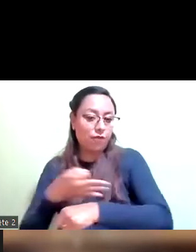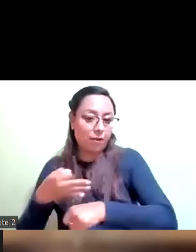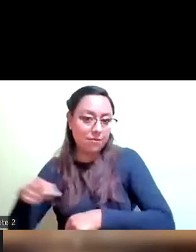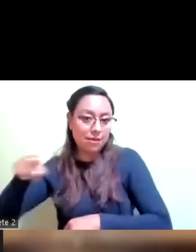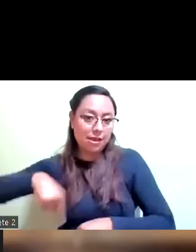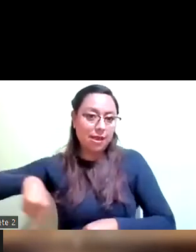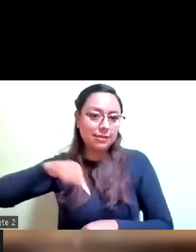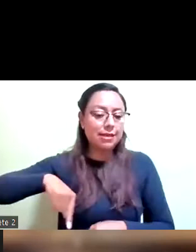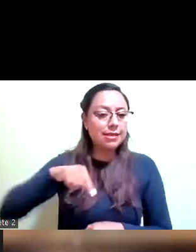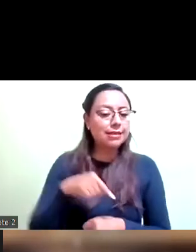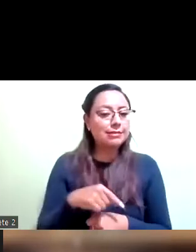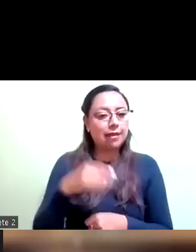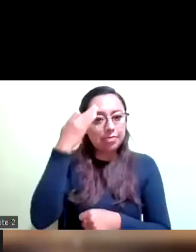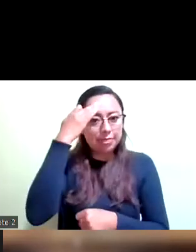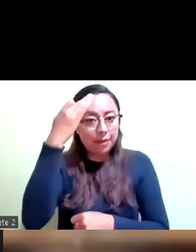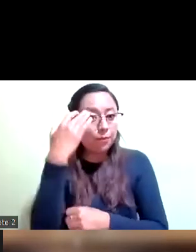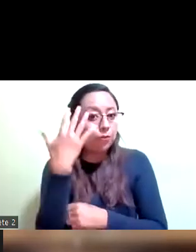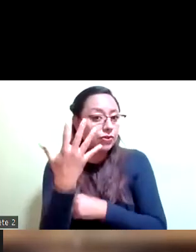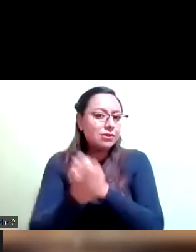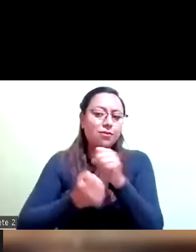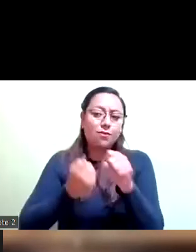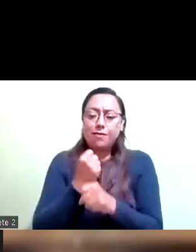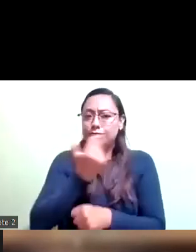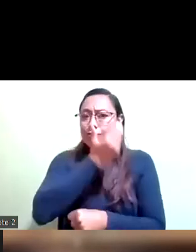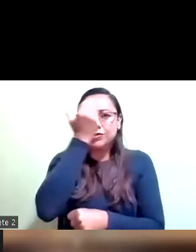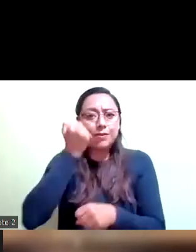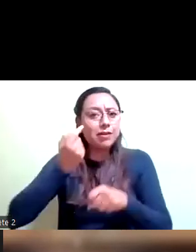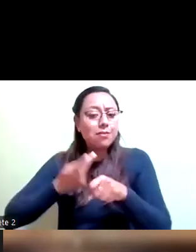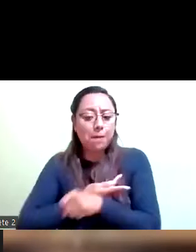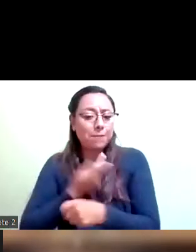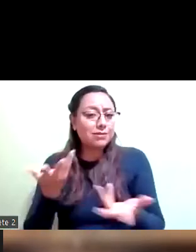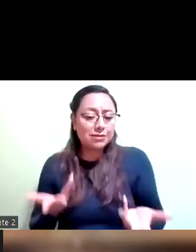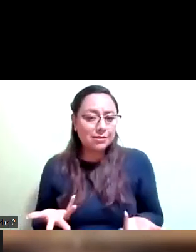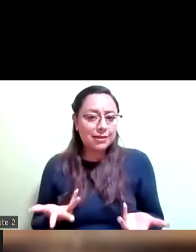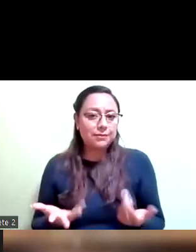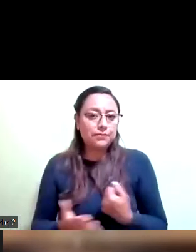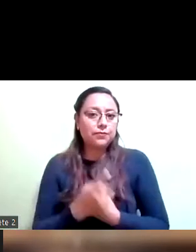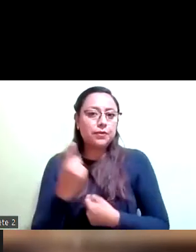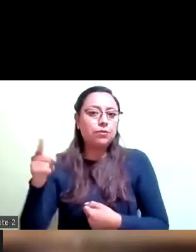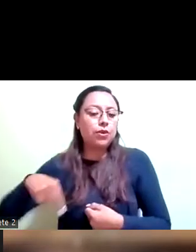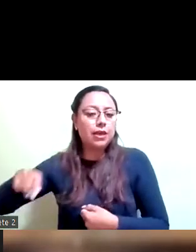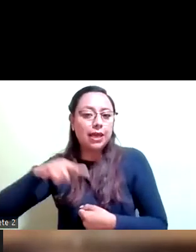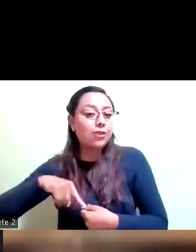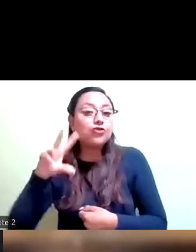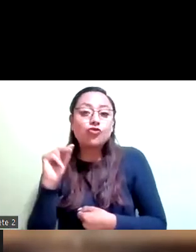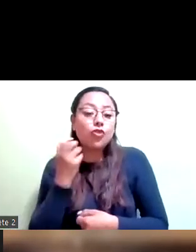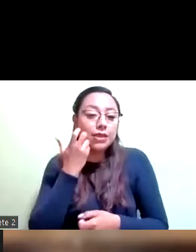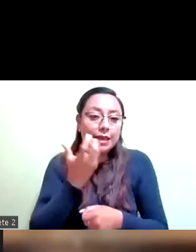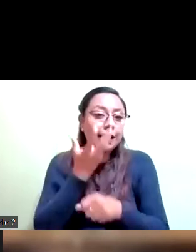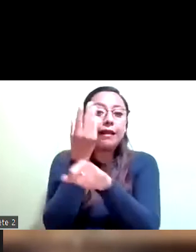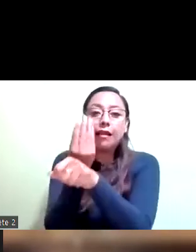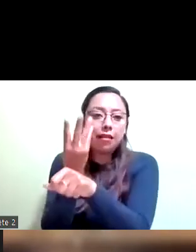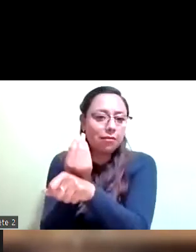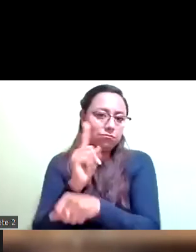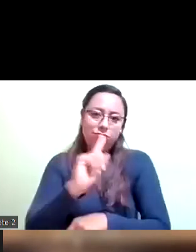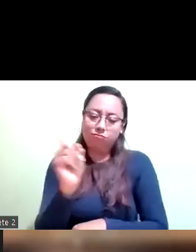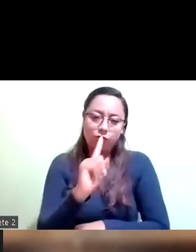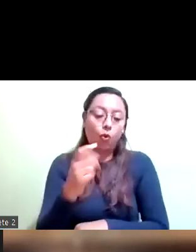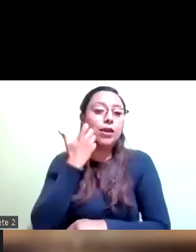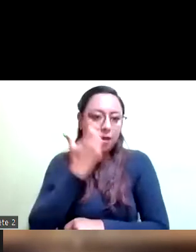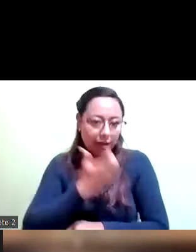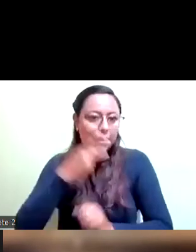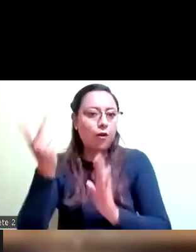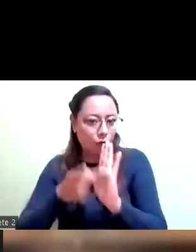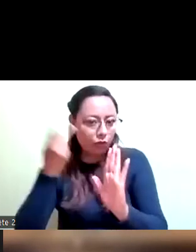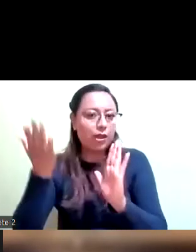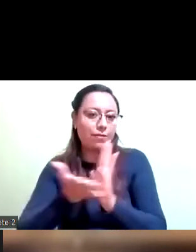y en un pues en un tema legal porque no quieren aceptar la rehabilitación digo ya lo tocamos con la comisión de reconstrucción